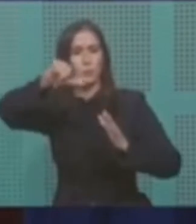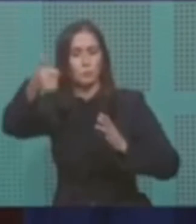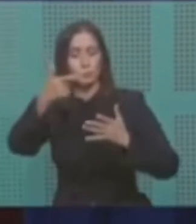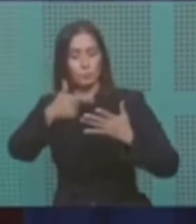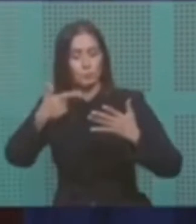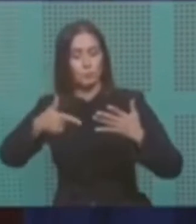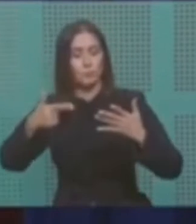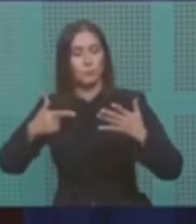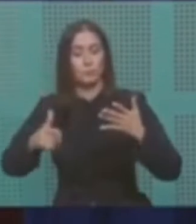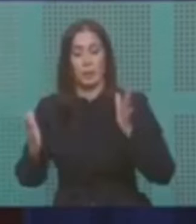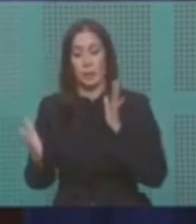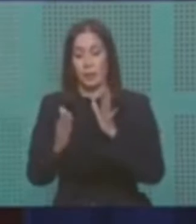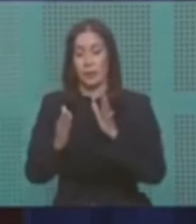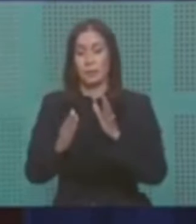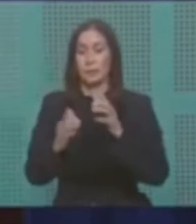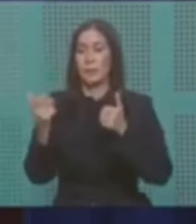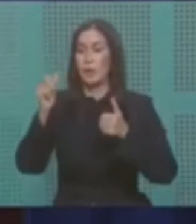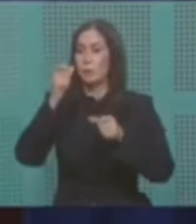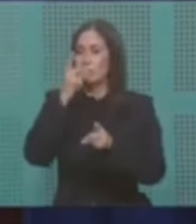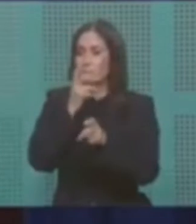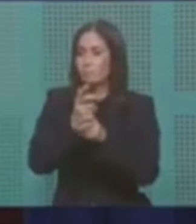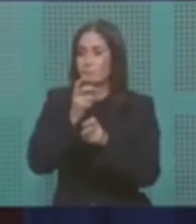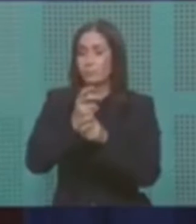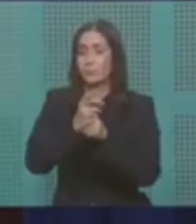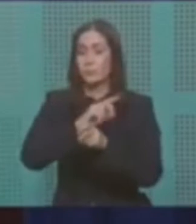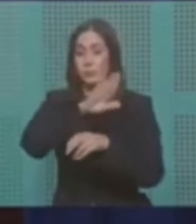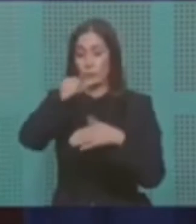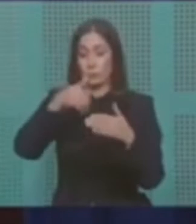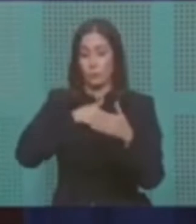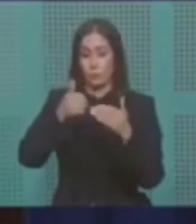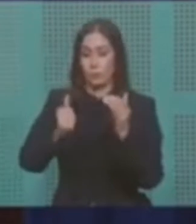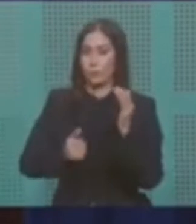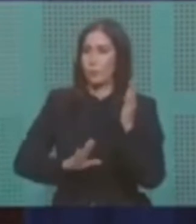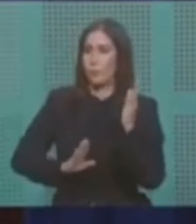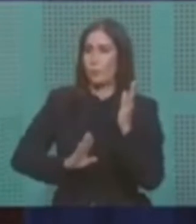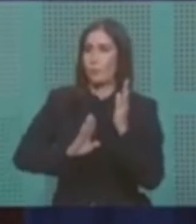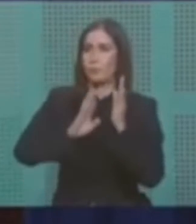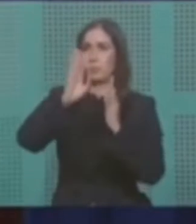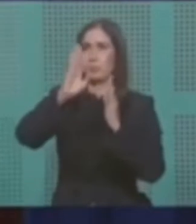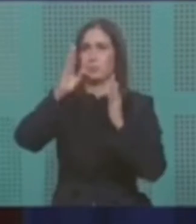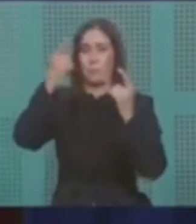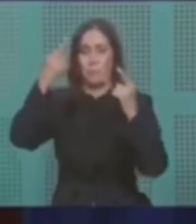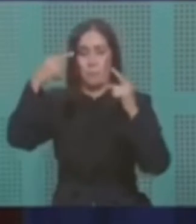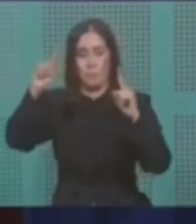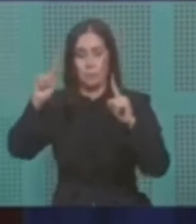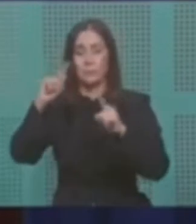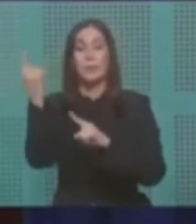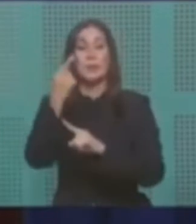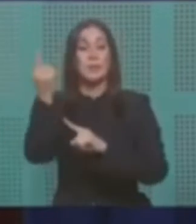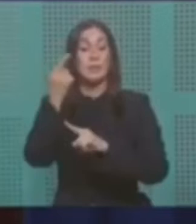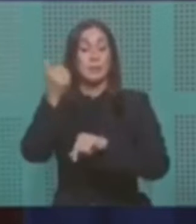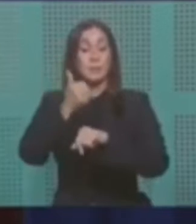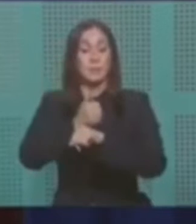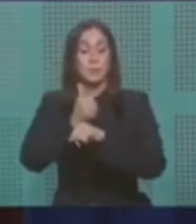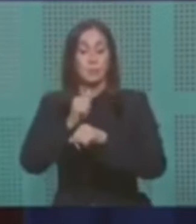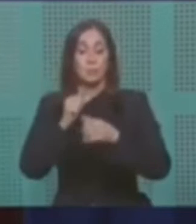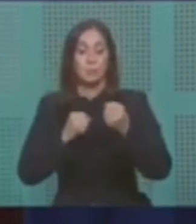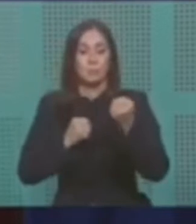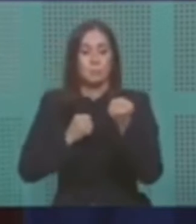que ante las dificultades nos hacemos grandes y ponemos siempre en primer lugar el bien común.